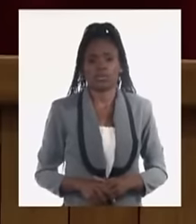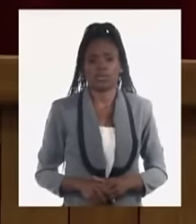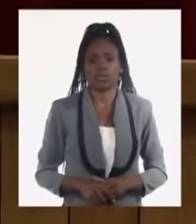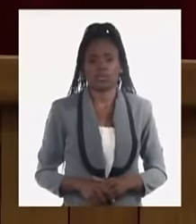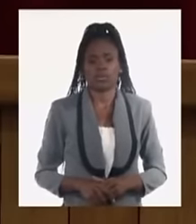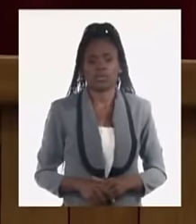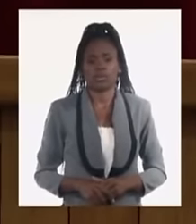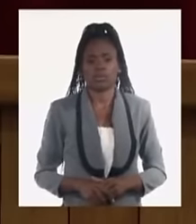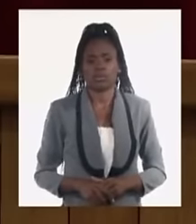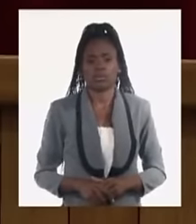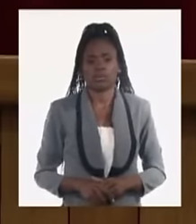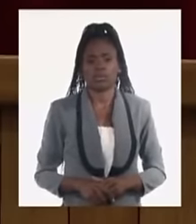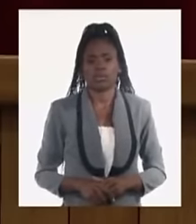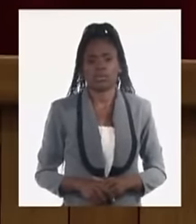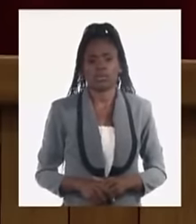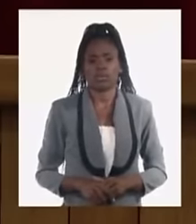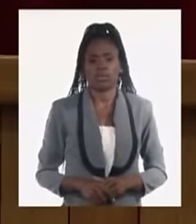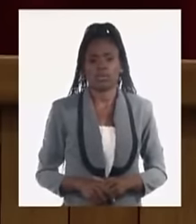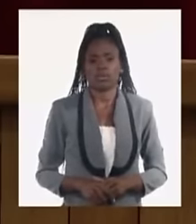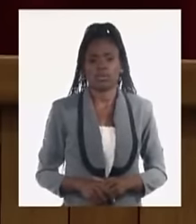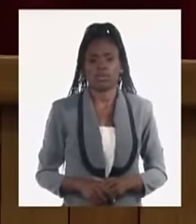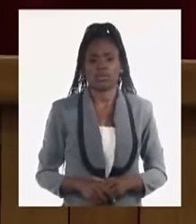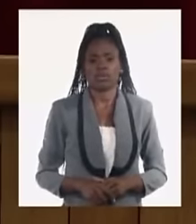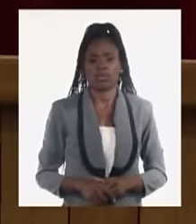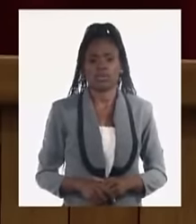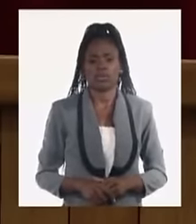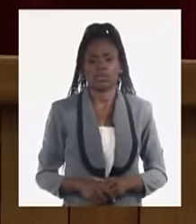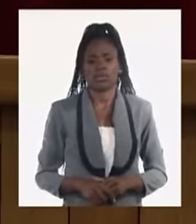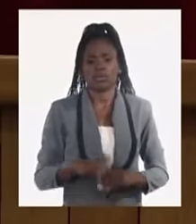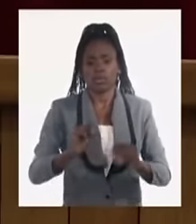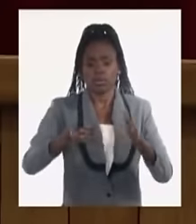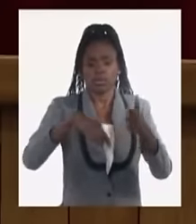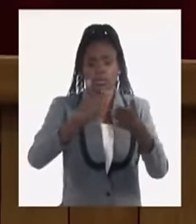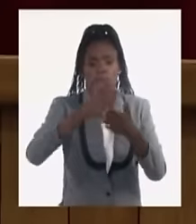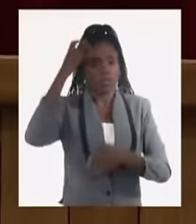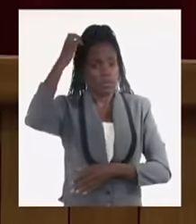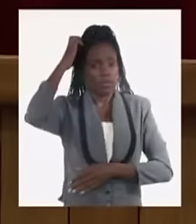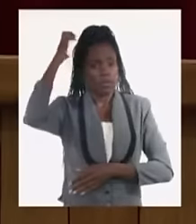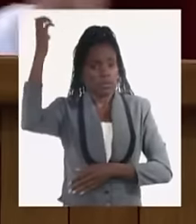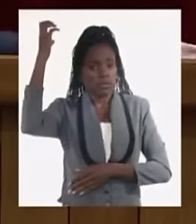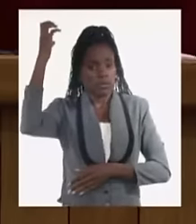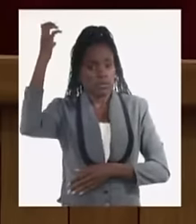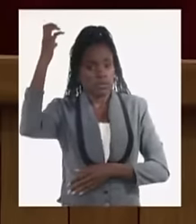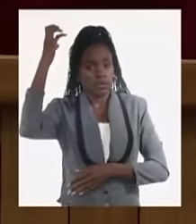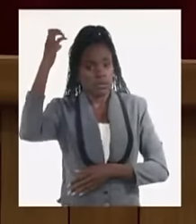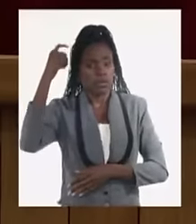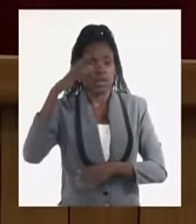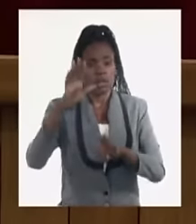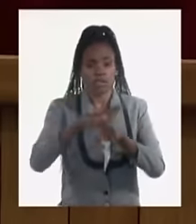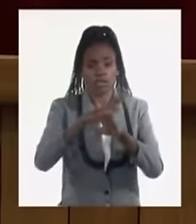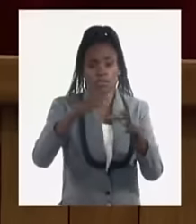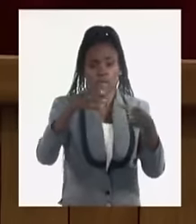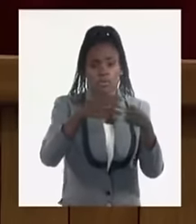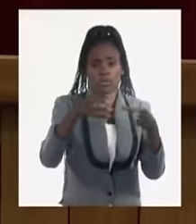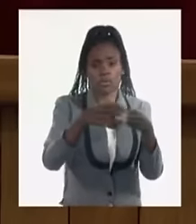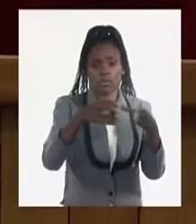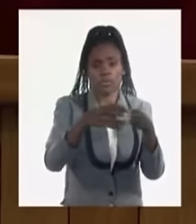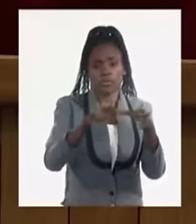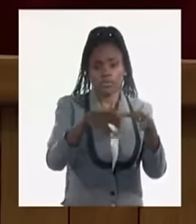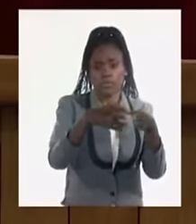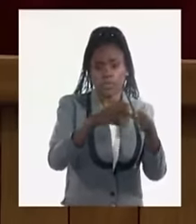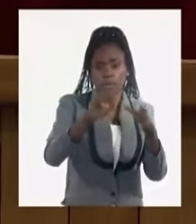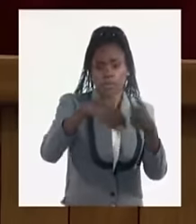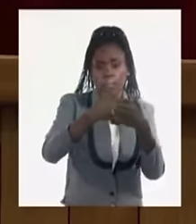débil una contratación desde las diferentes empresas estatales desde las delegaciones de la agricultura a las empresas